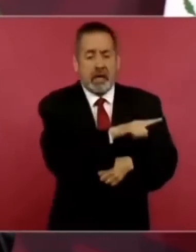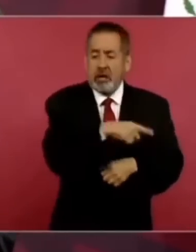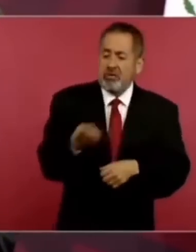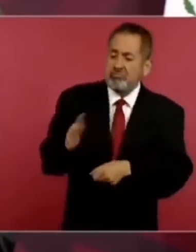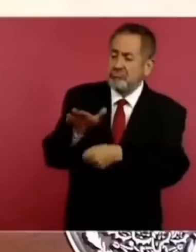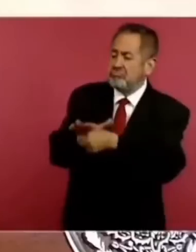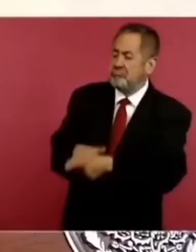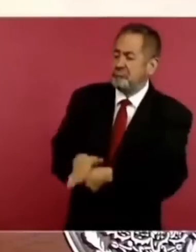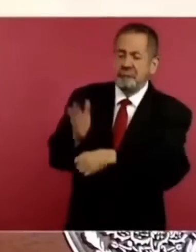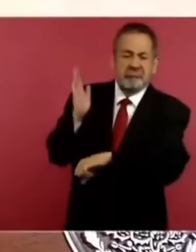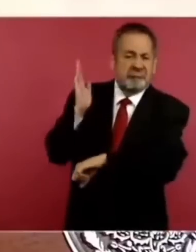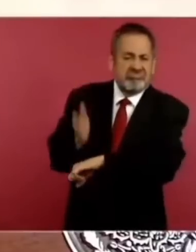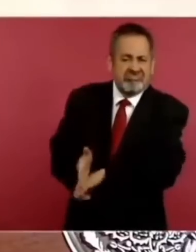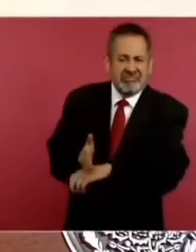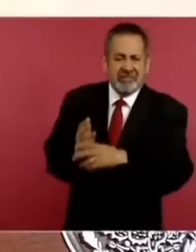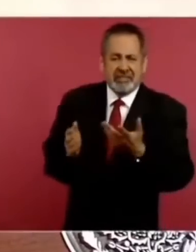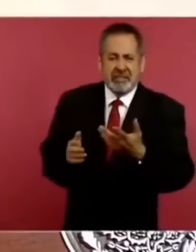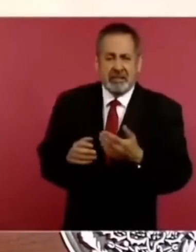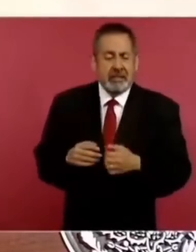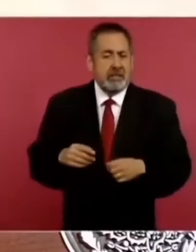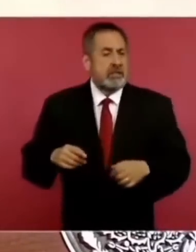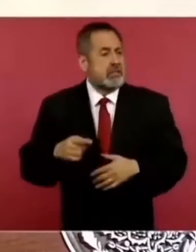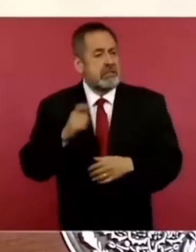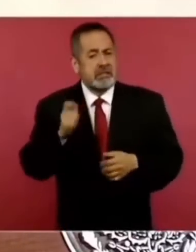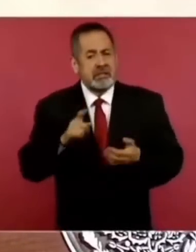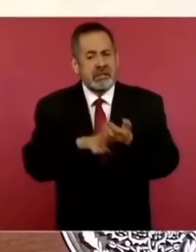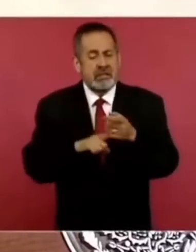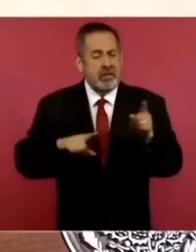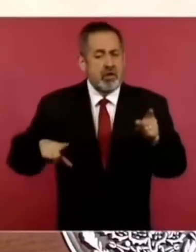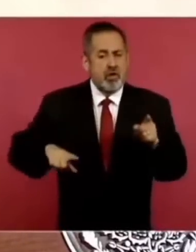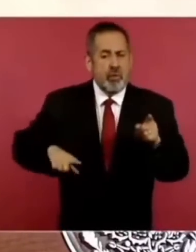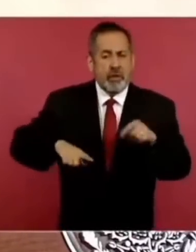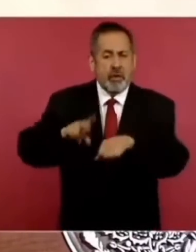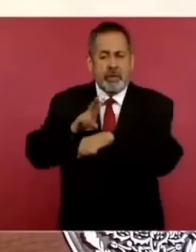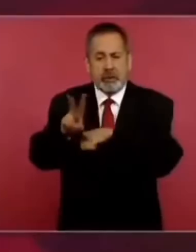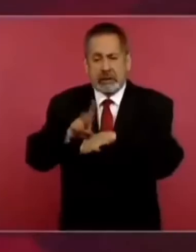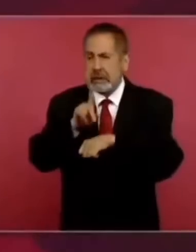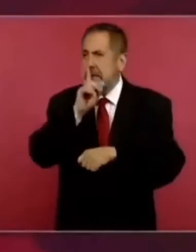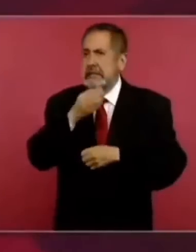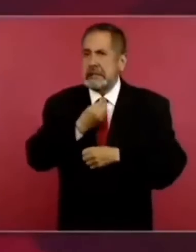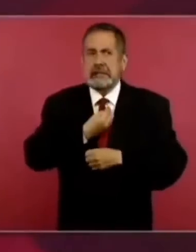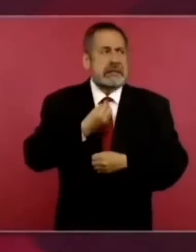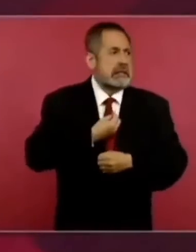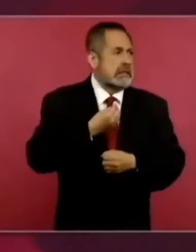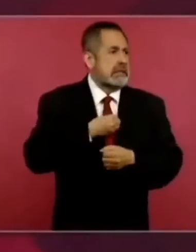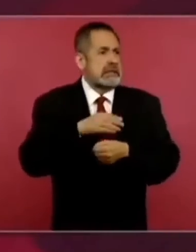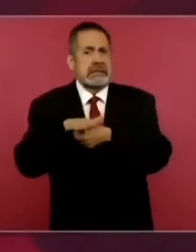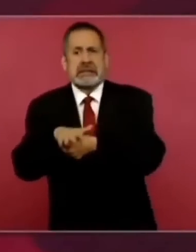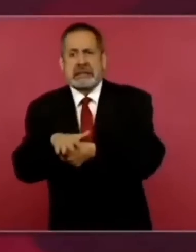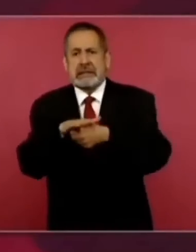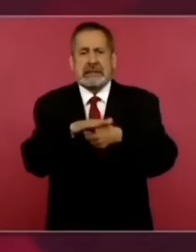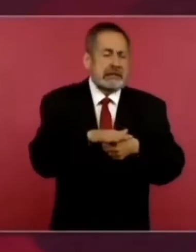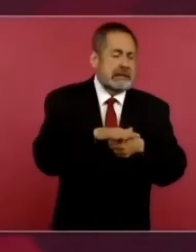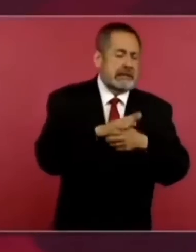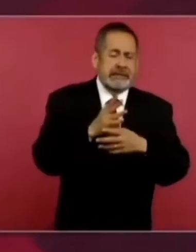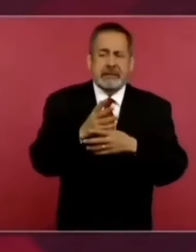parte de el gobierno de Venezuela quien